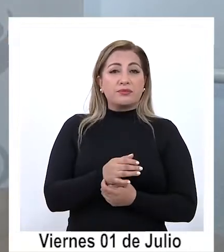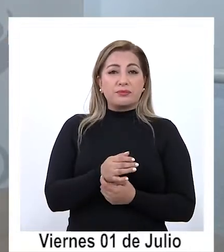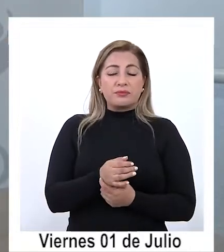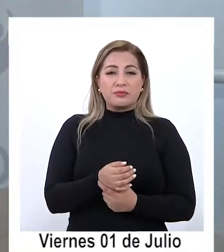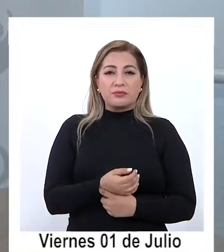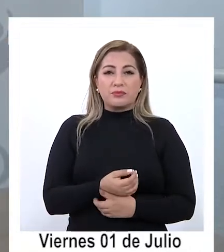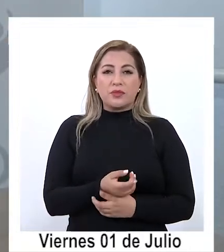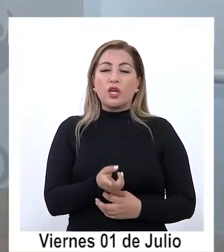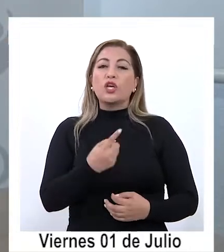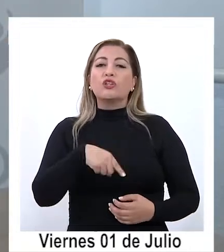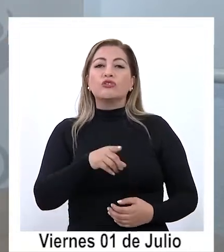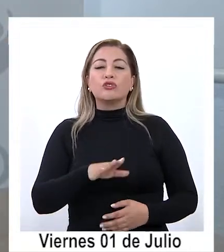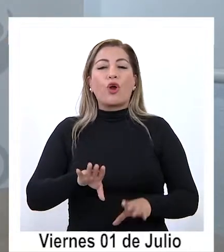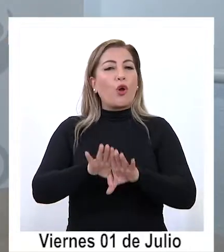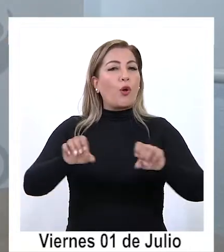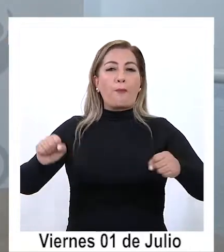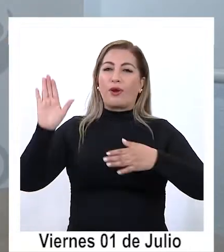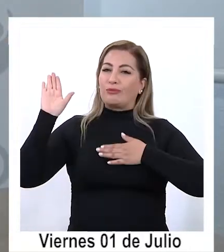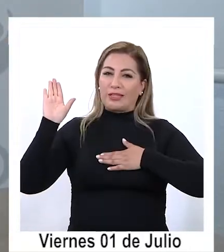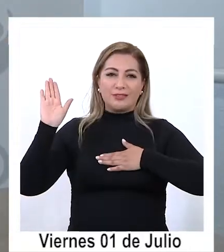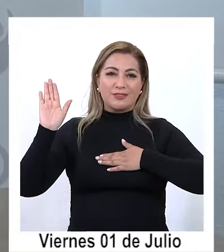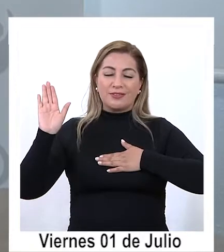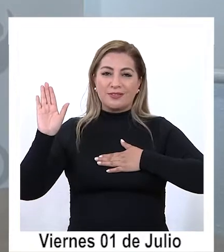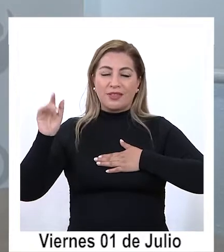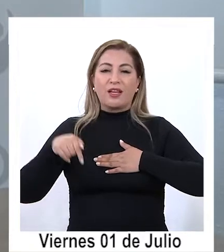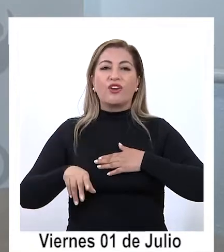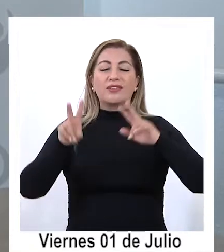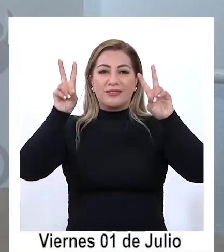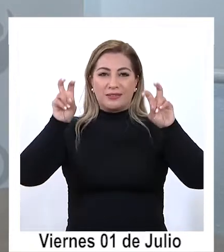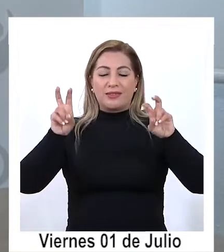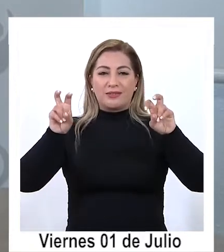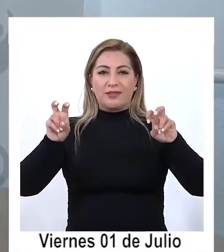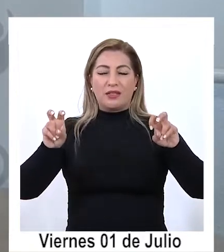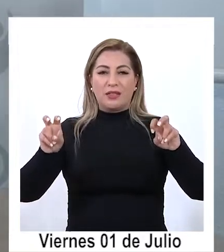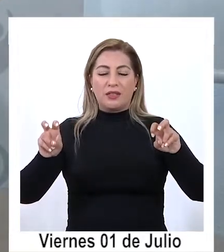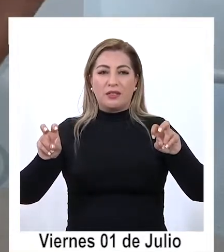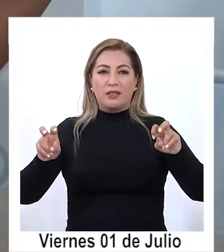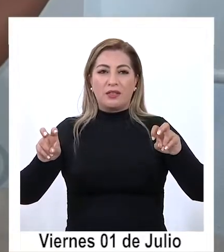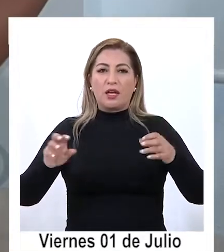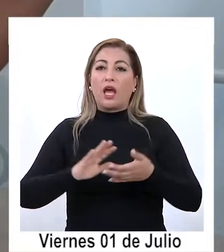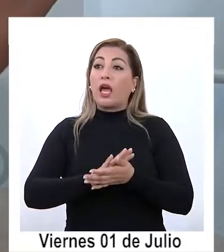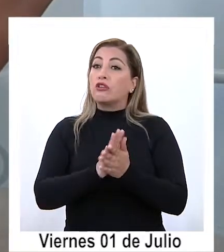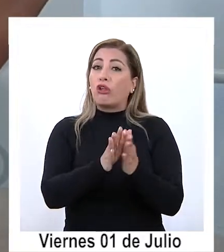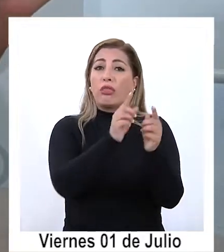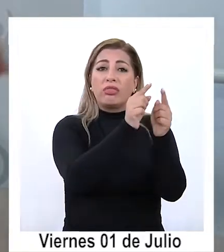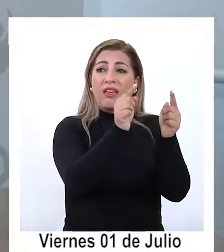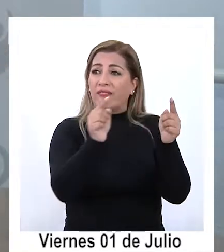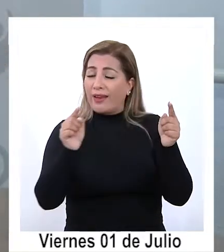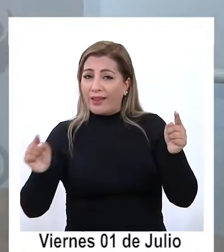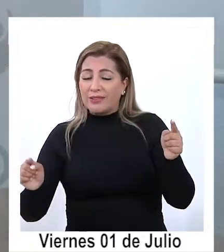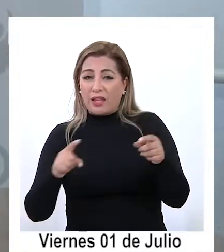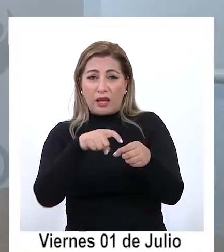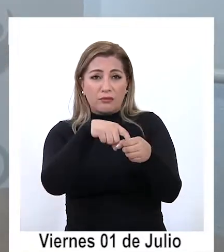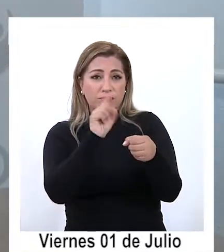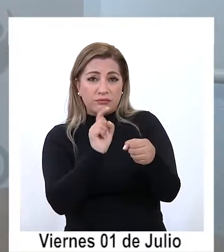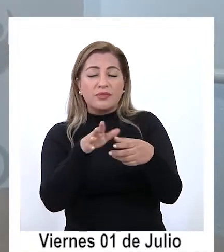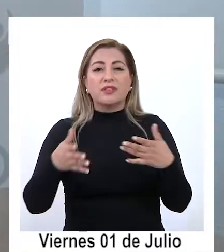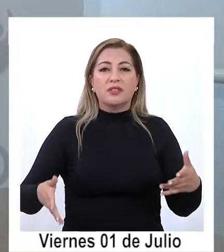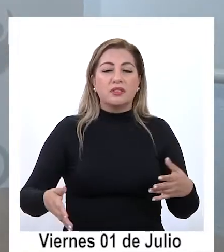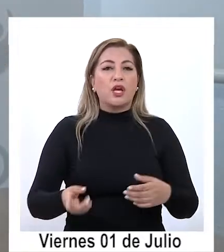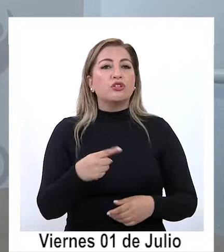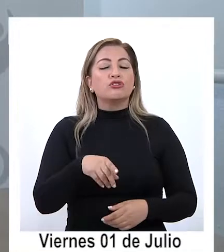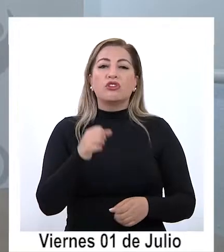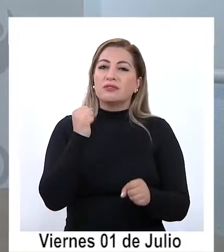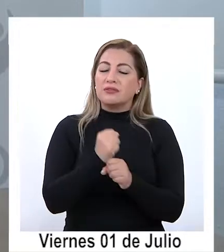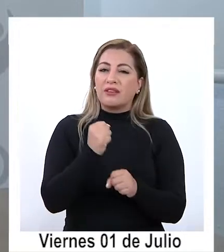estamos comprometidos con este tema de la descentralización en todos los aspectos por lo tanto vamos